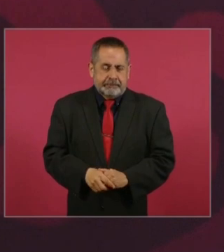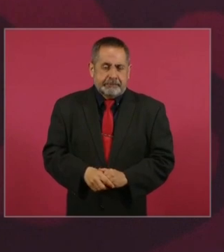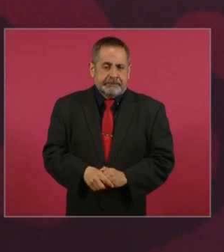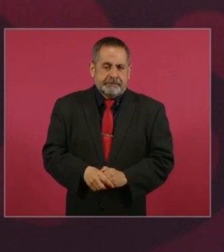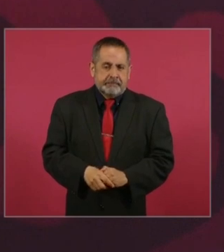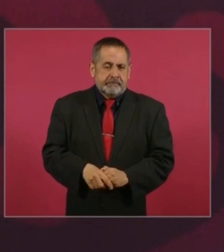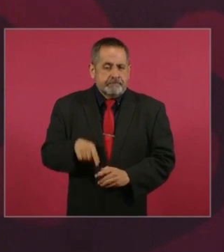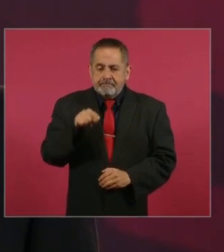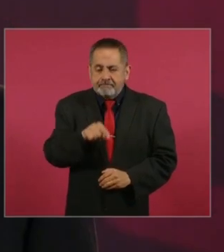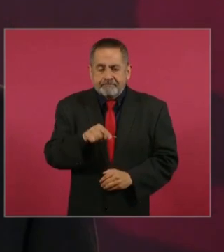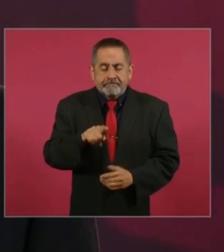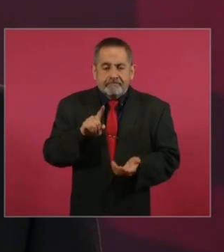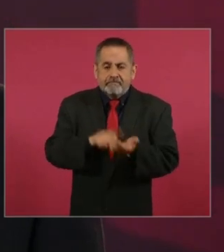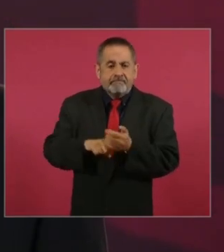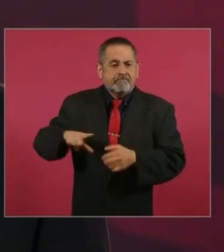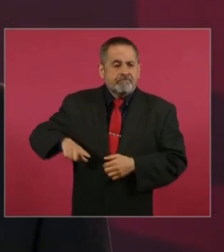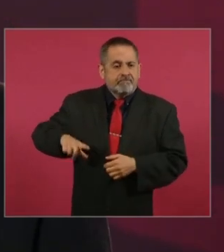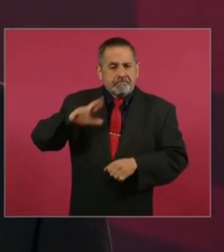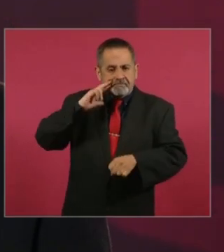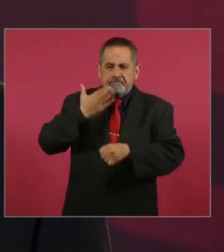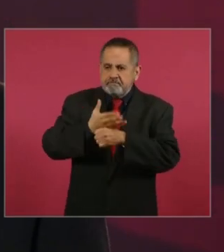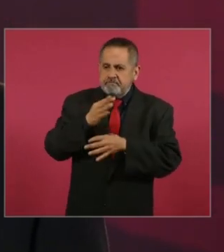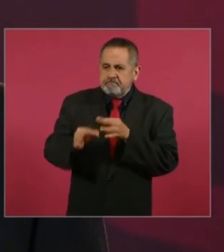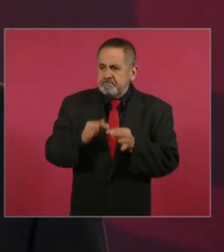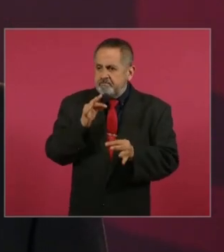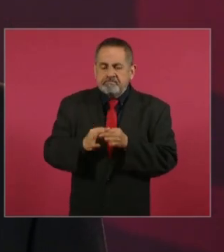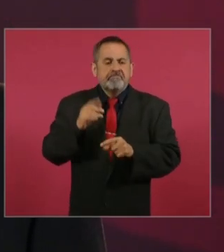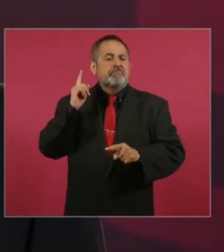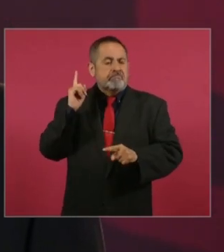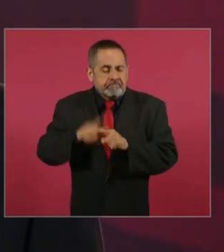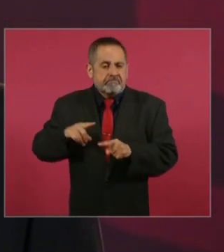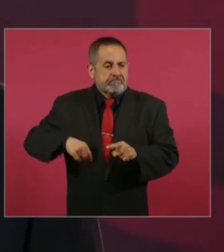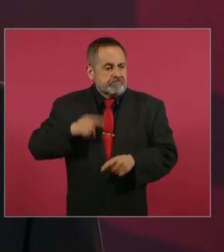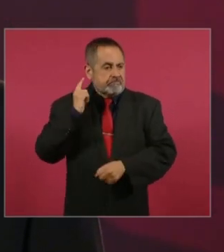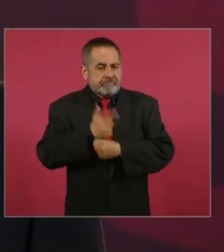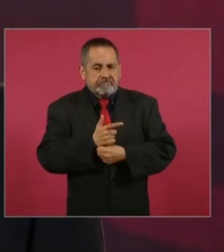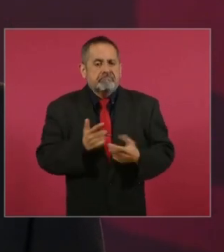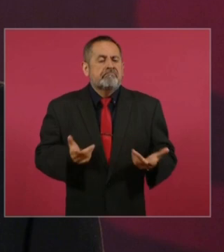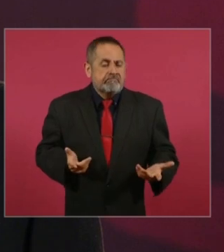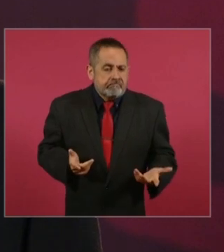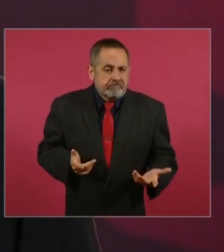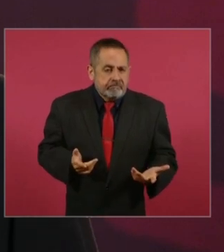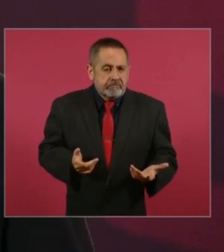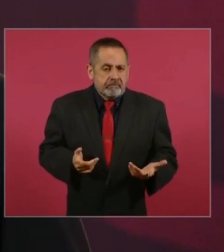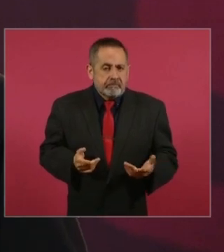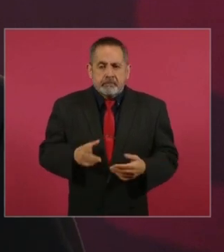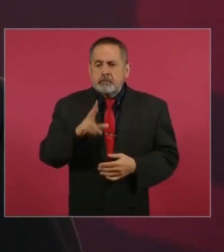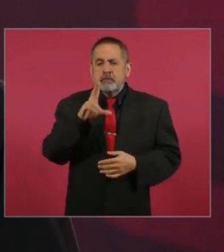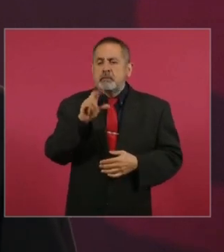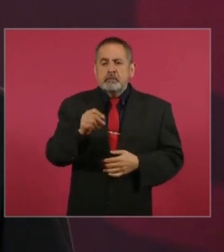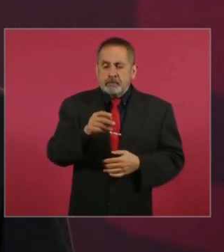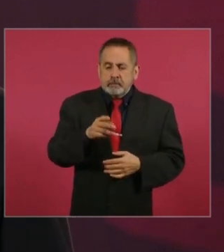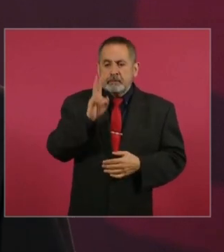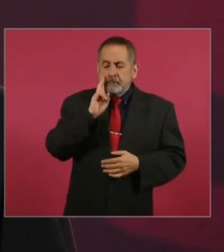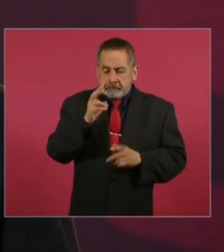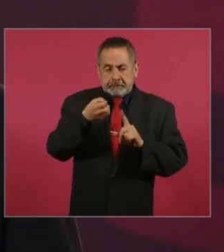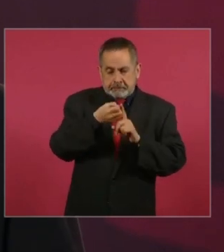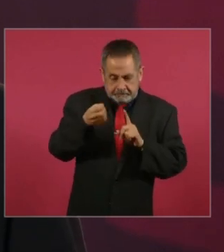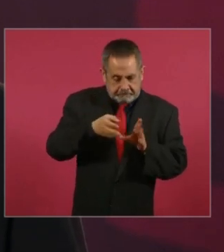Esto es un asunto de Estado, no es un asunto de procedimiento